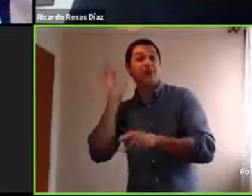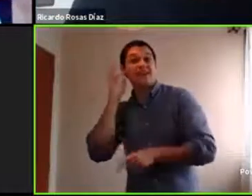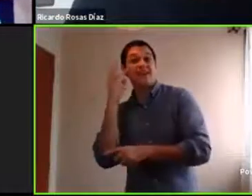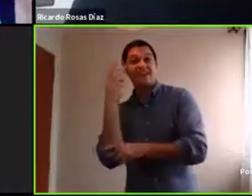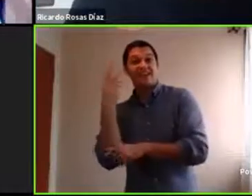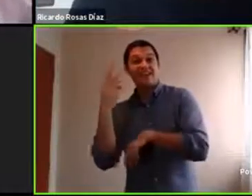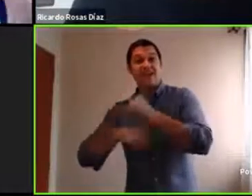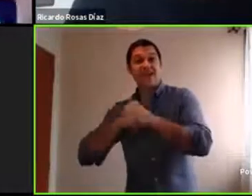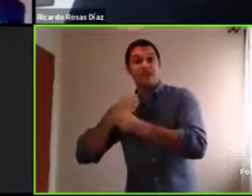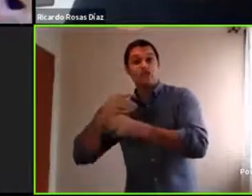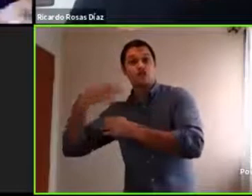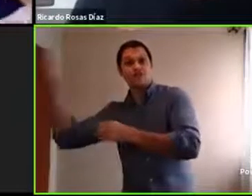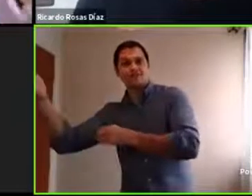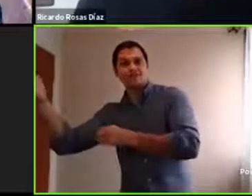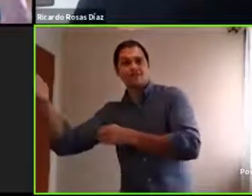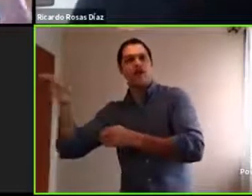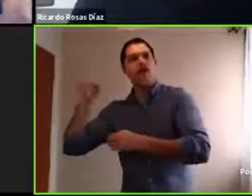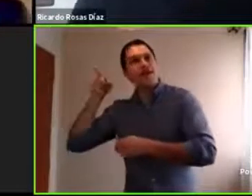acompañó.